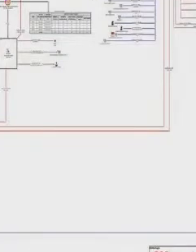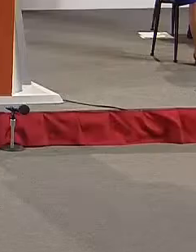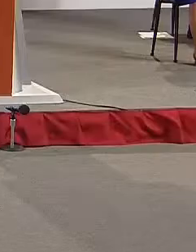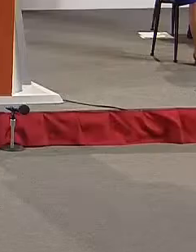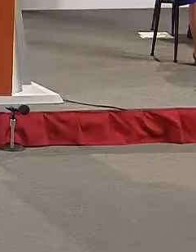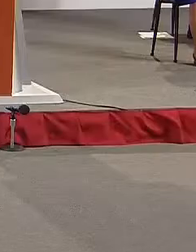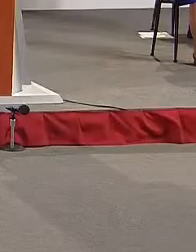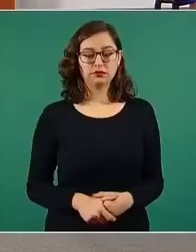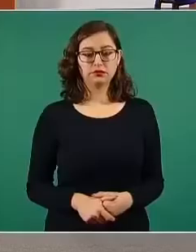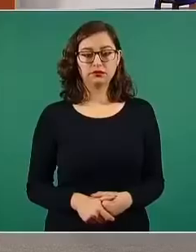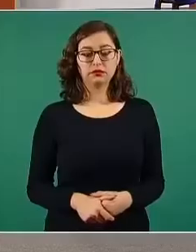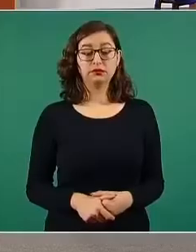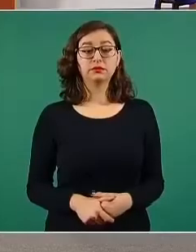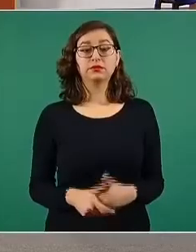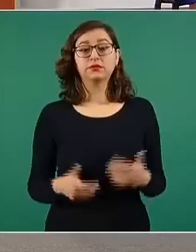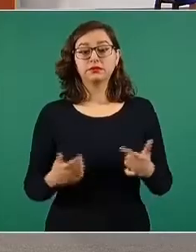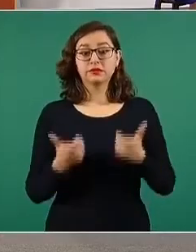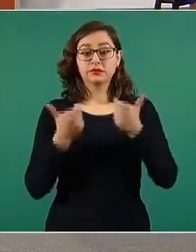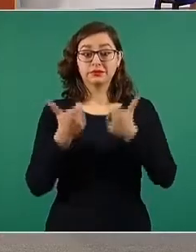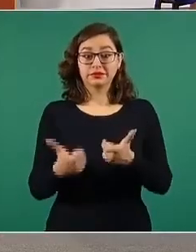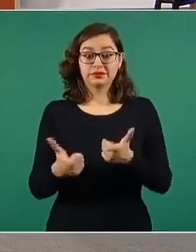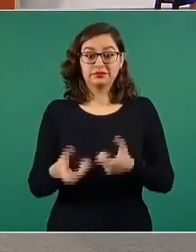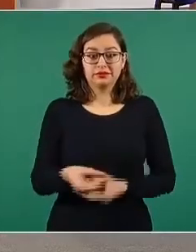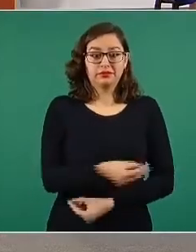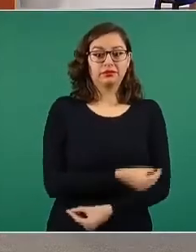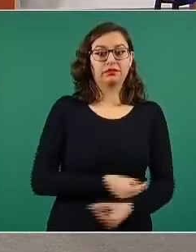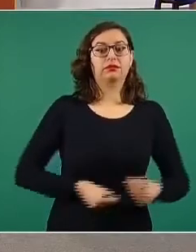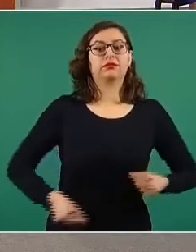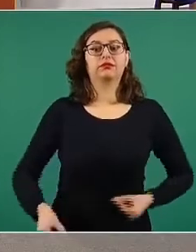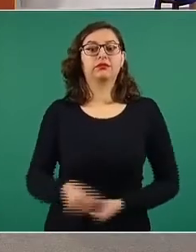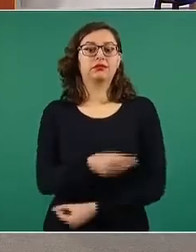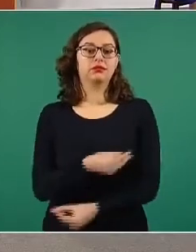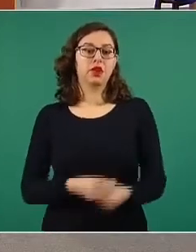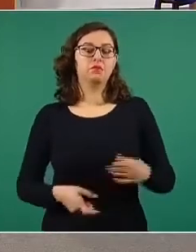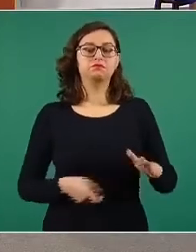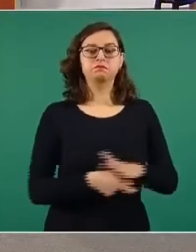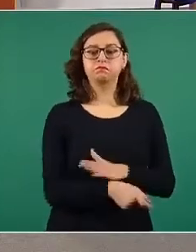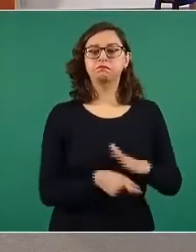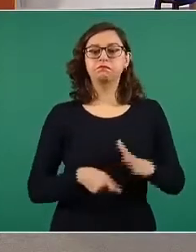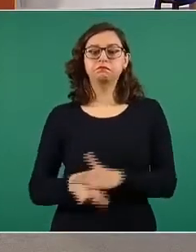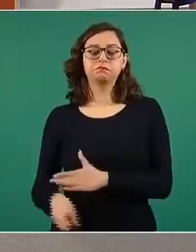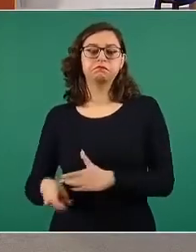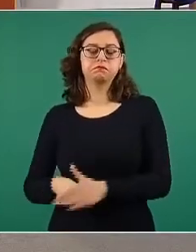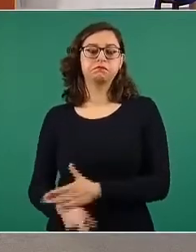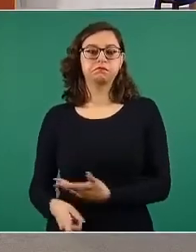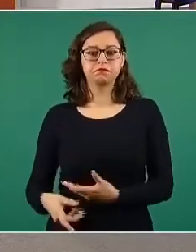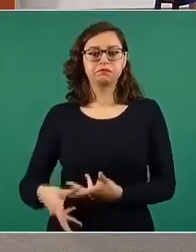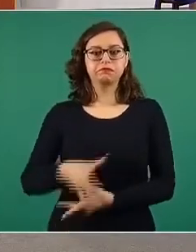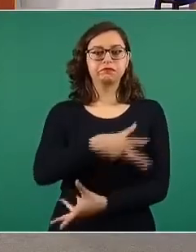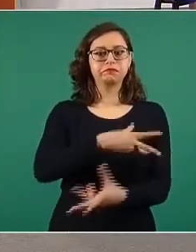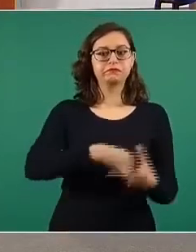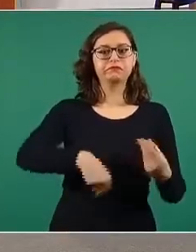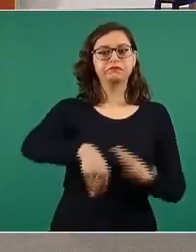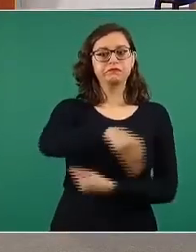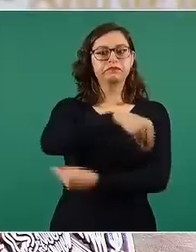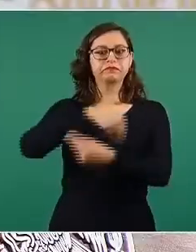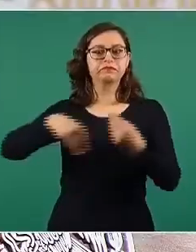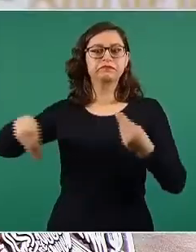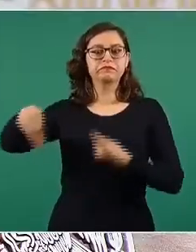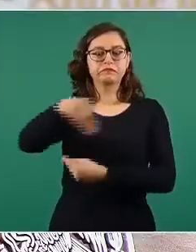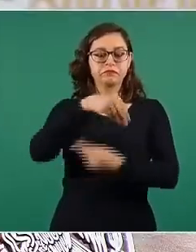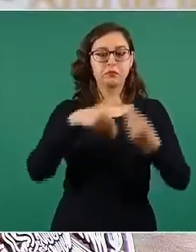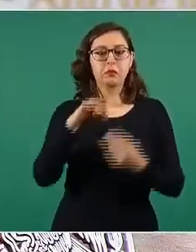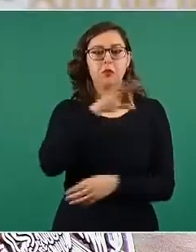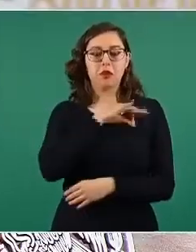a TechBull, que es la segunda serie de empresas que se encuentran ahí relacionadas, en donde tiene pocas dos cuentas